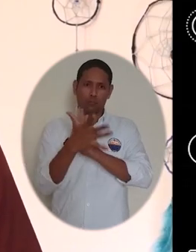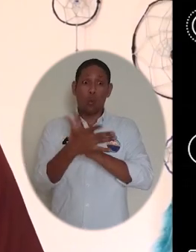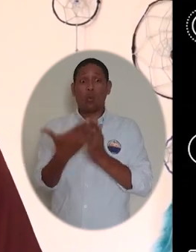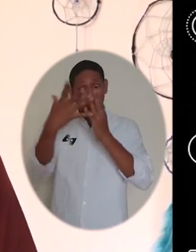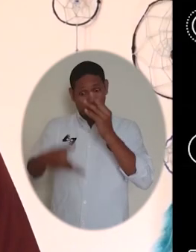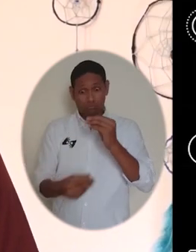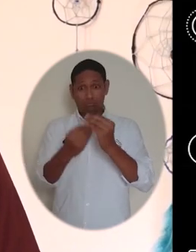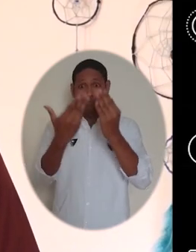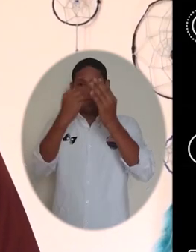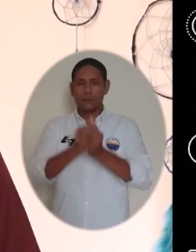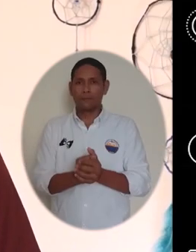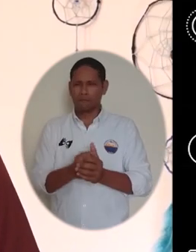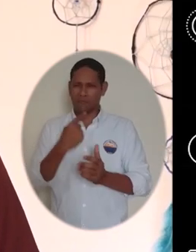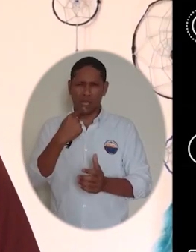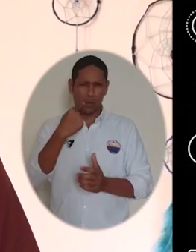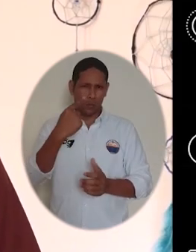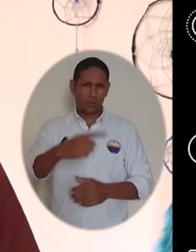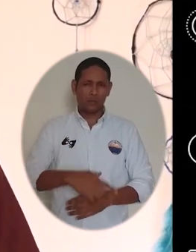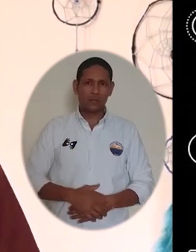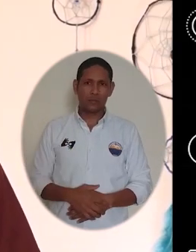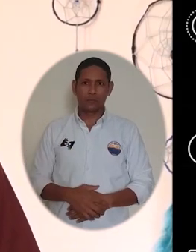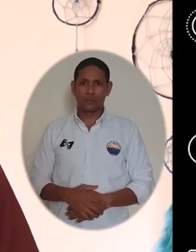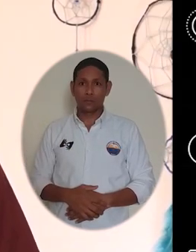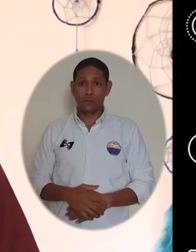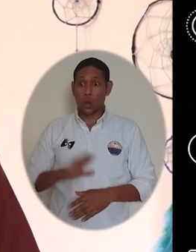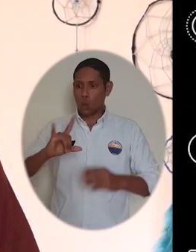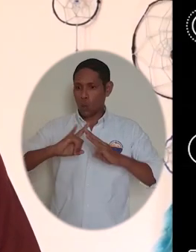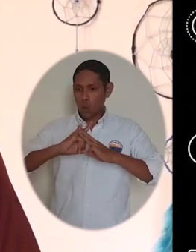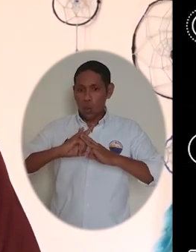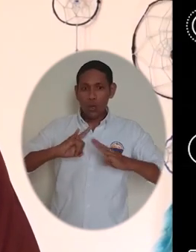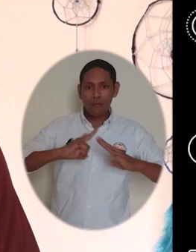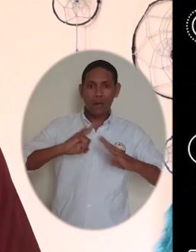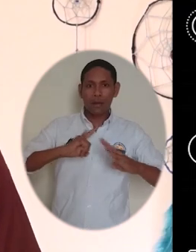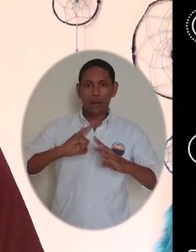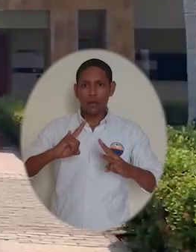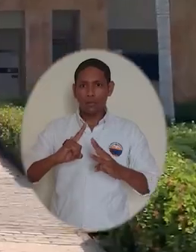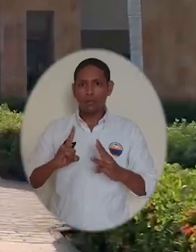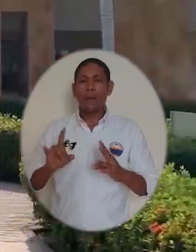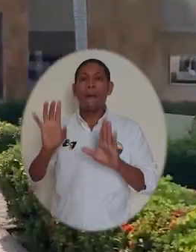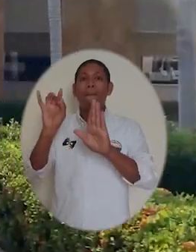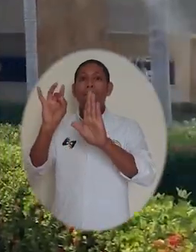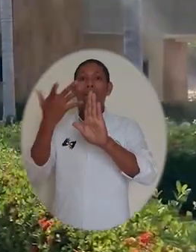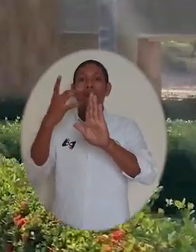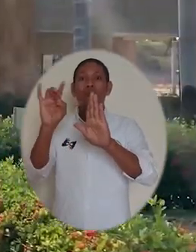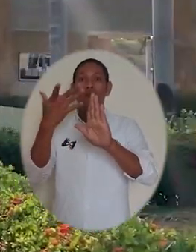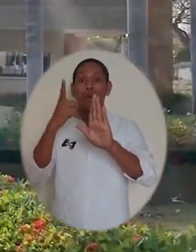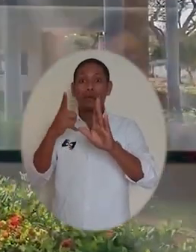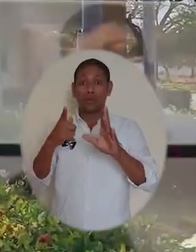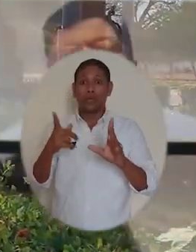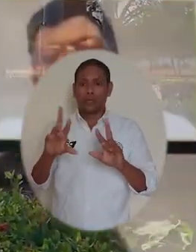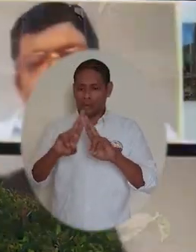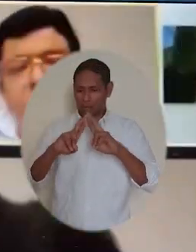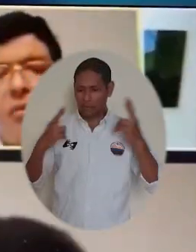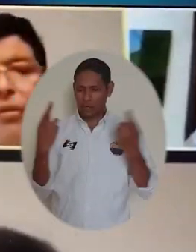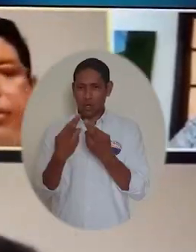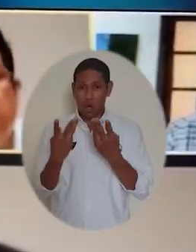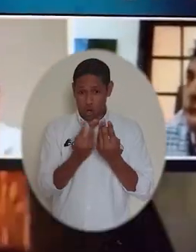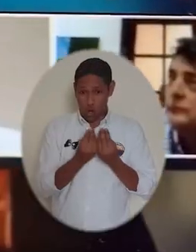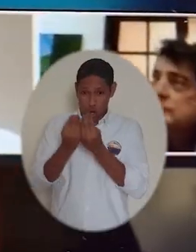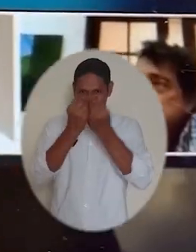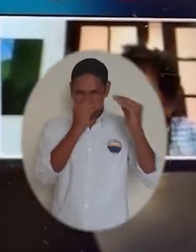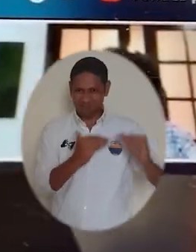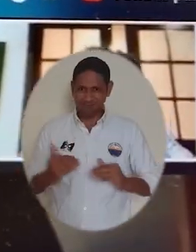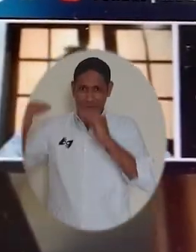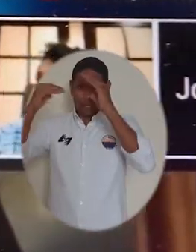presidencia del máximo organismo universitario, se sumó a la propuesta. Veamos. La Universidad del Magdalena llevó a cabo una sesión